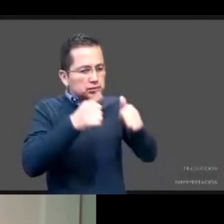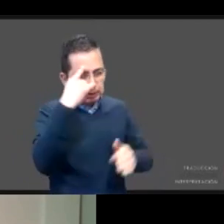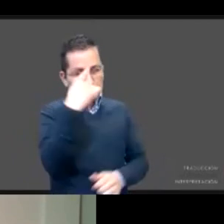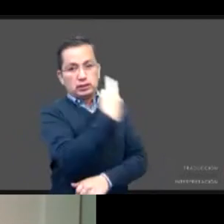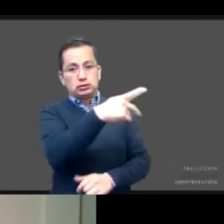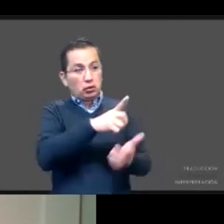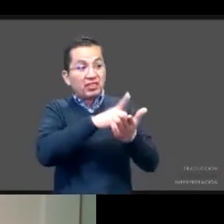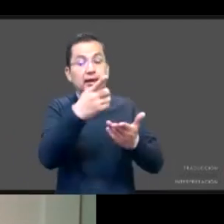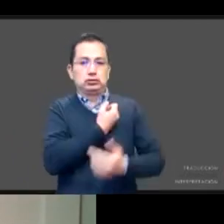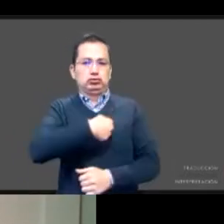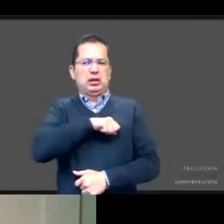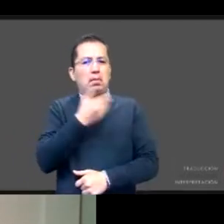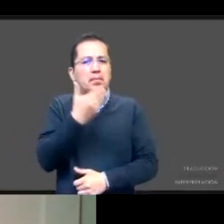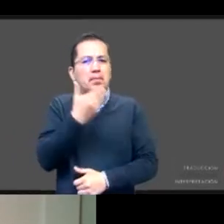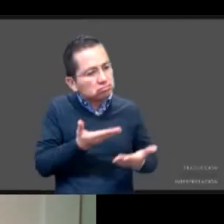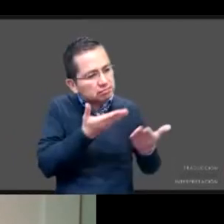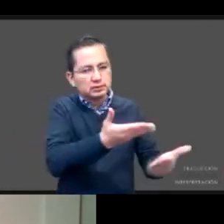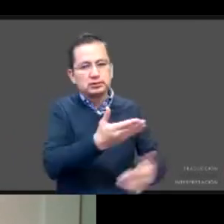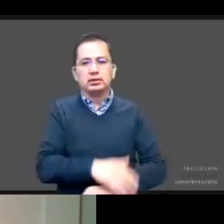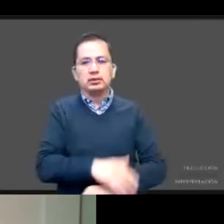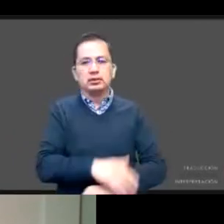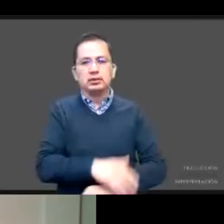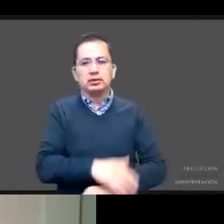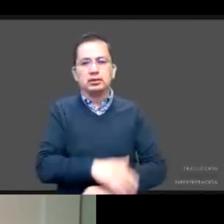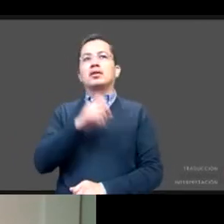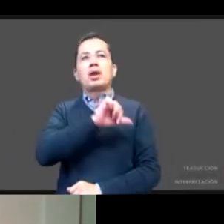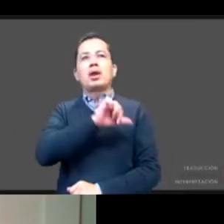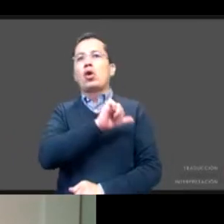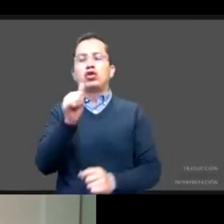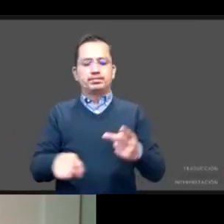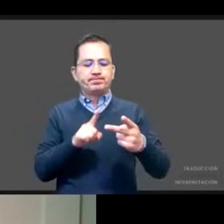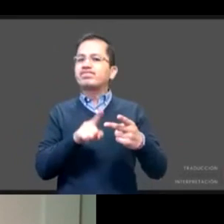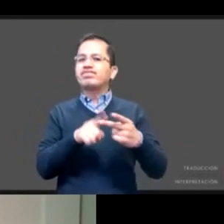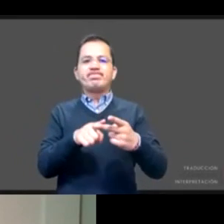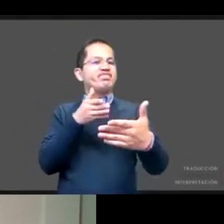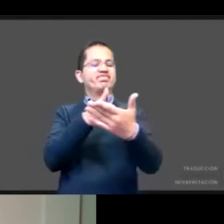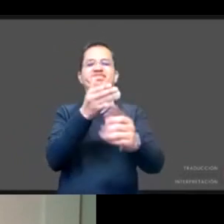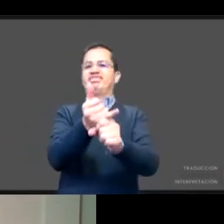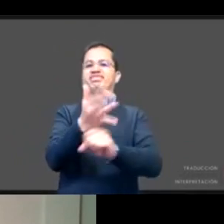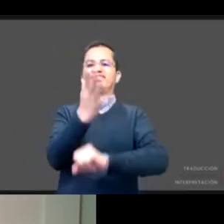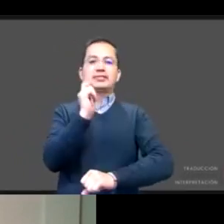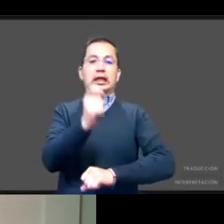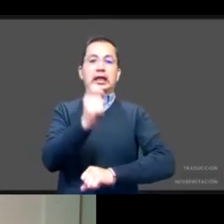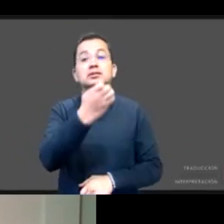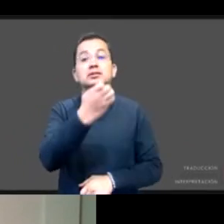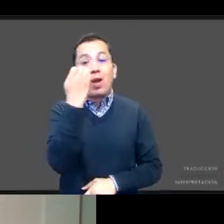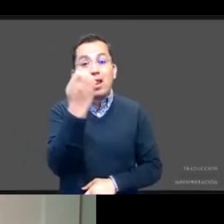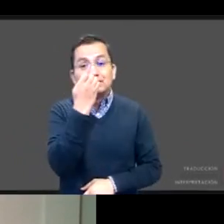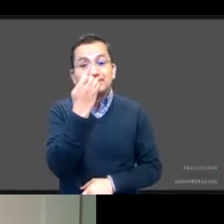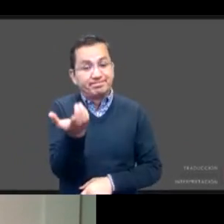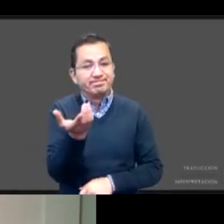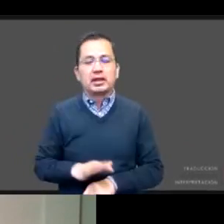lado, tenemos una segunda adversidad que tiene que ver con lo escolar. Muchos se preguntan, ¿será que el abandono escolar